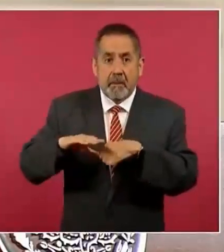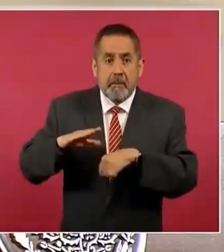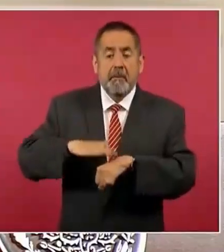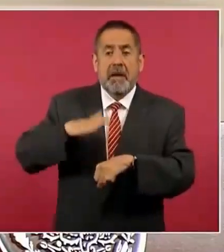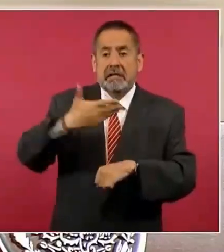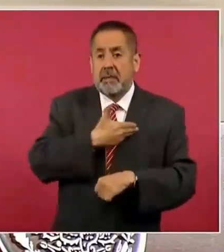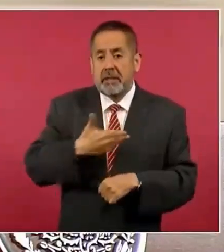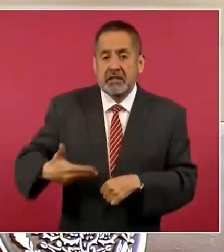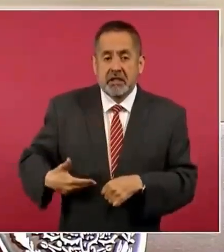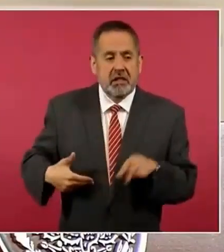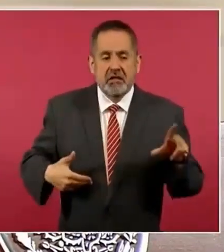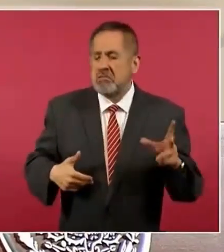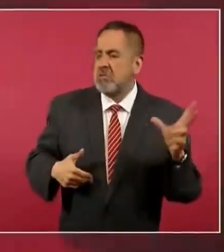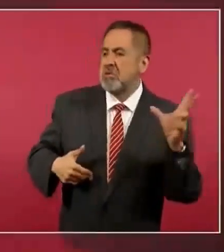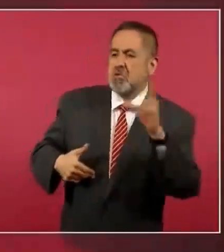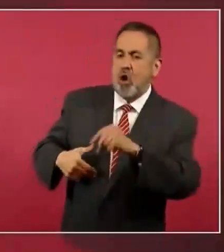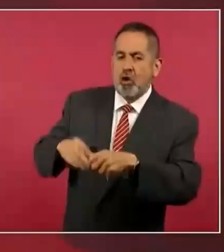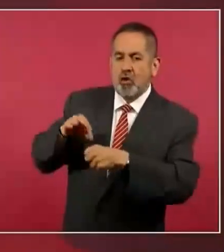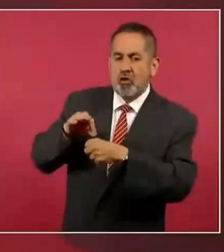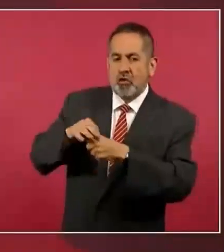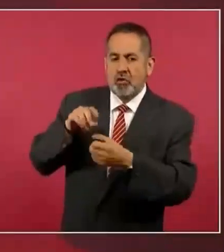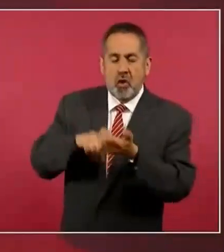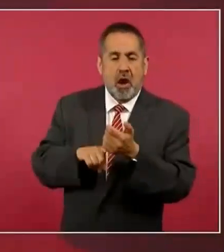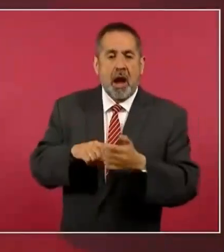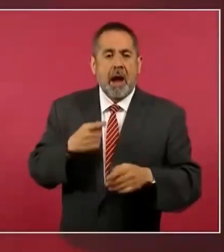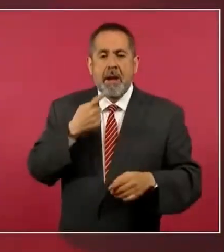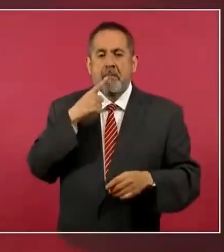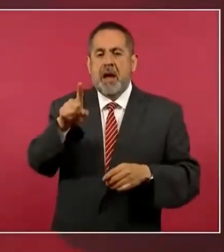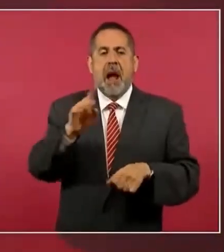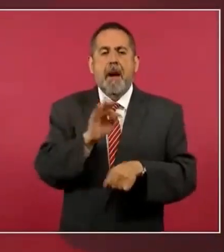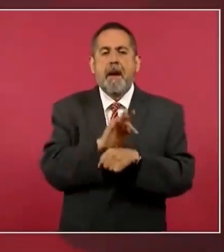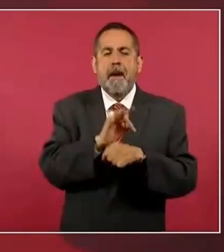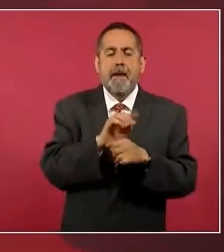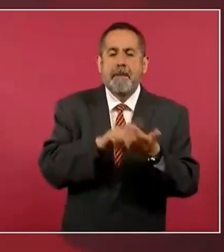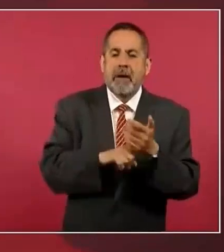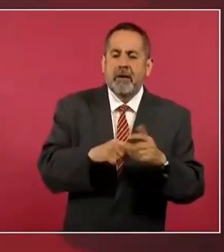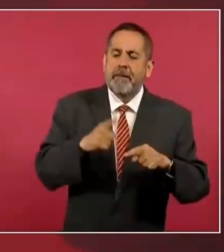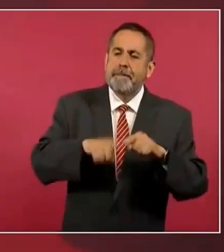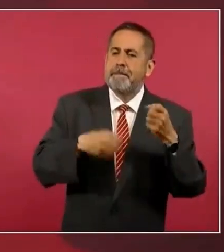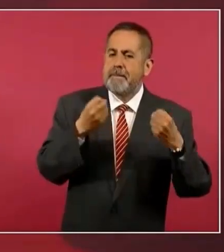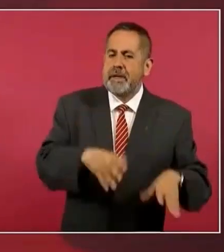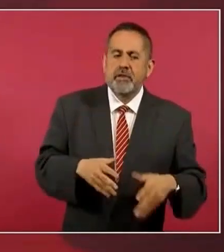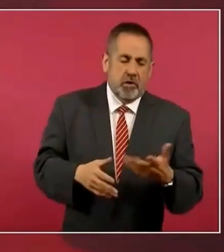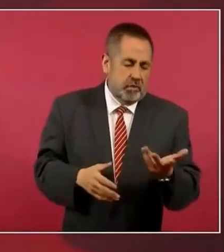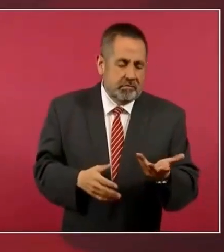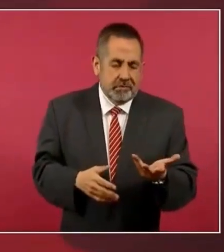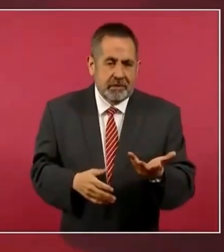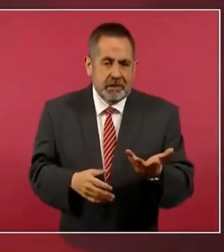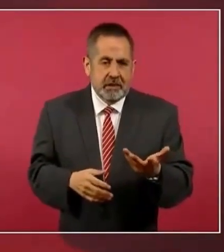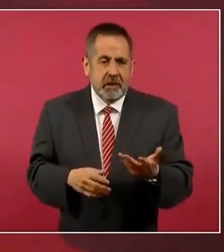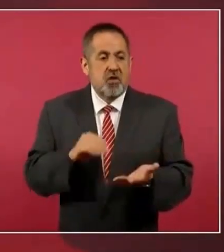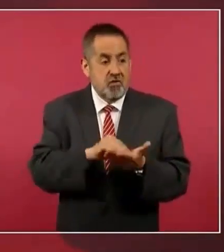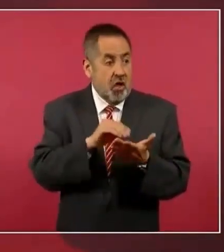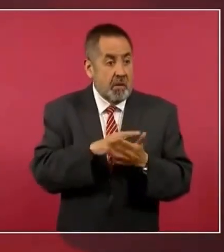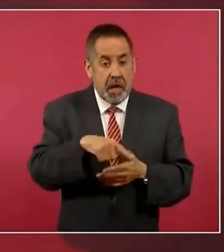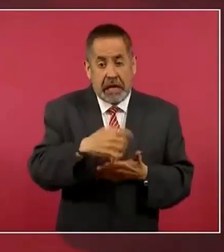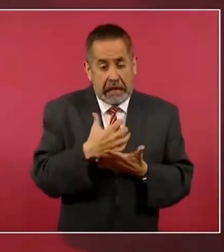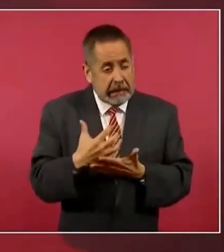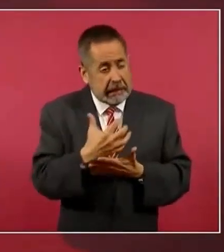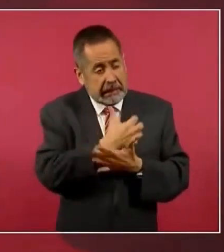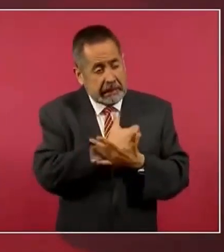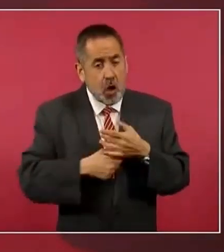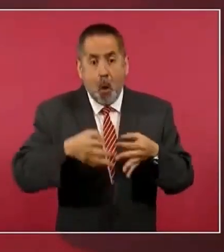Eso también con amparos lo echaron para atrás y siguen ganando un